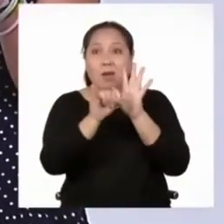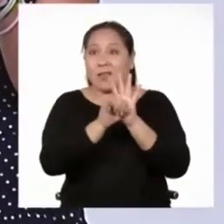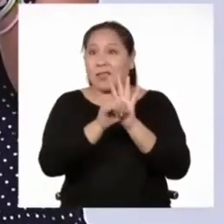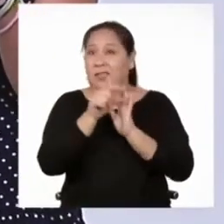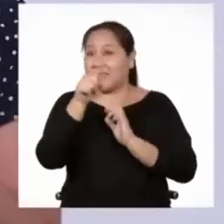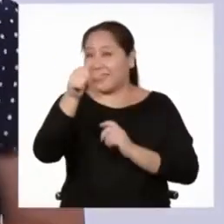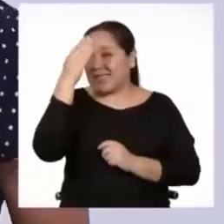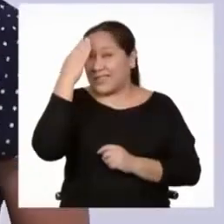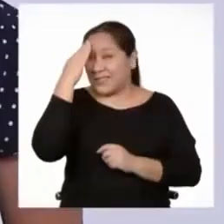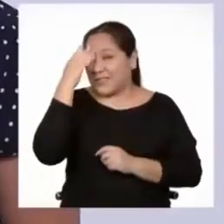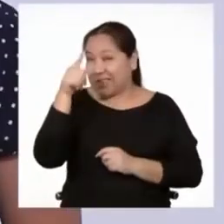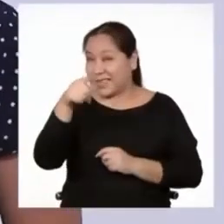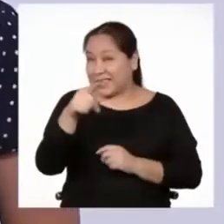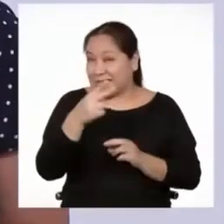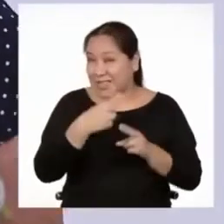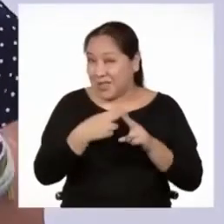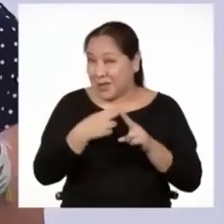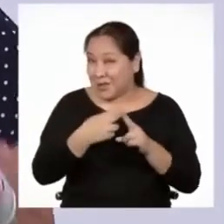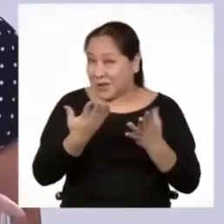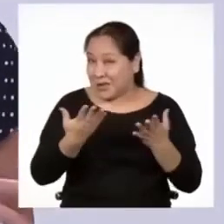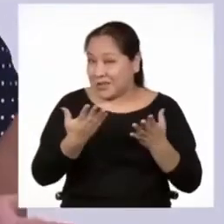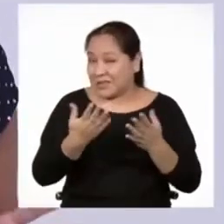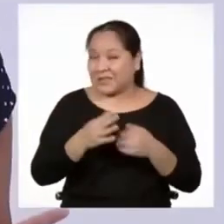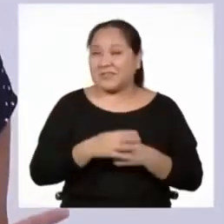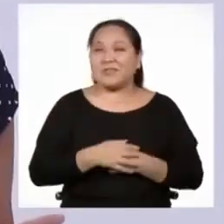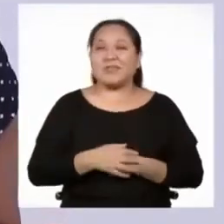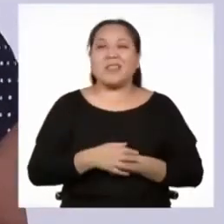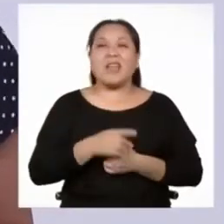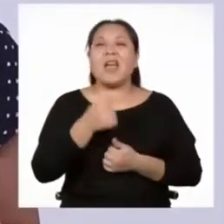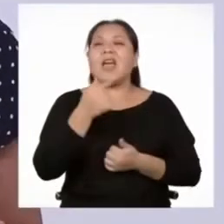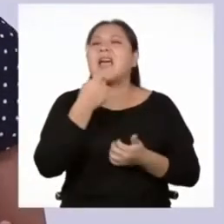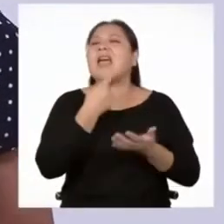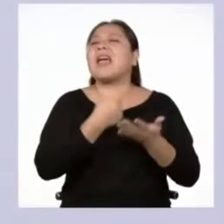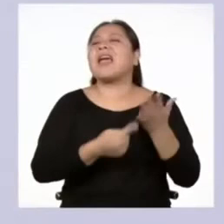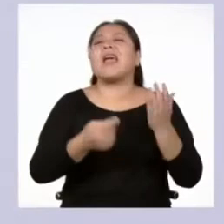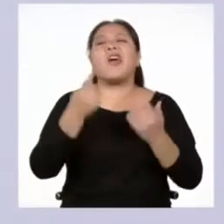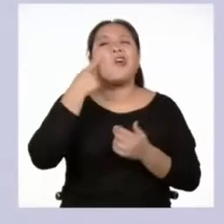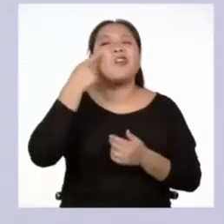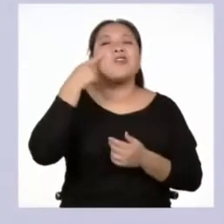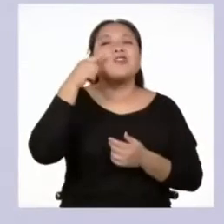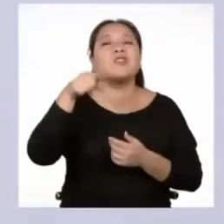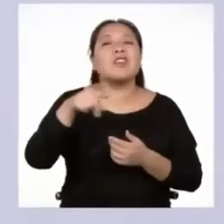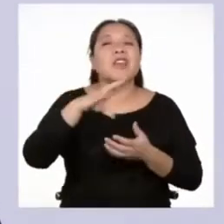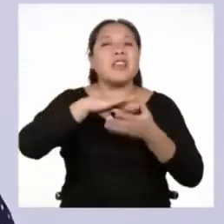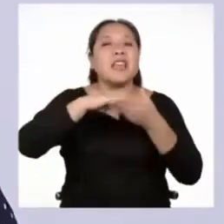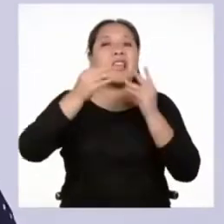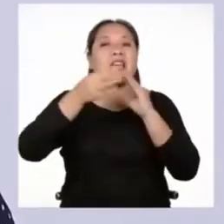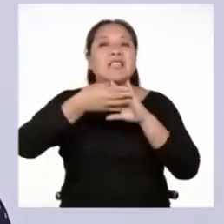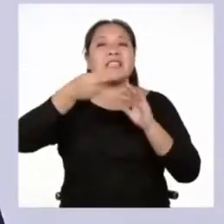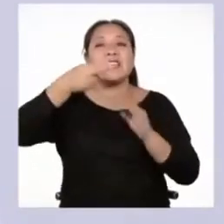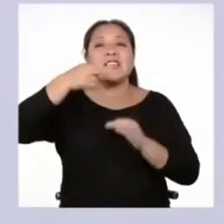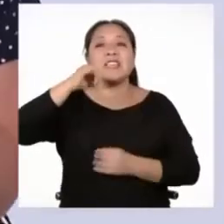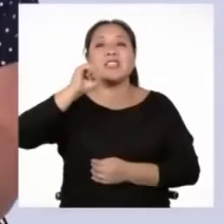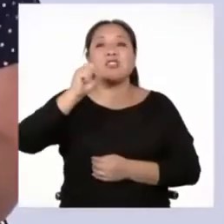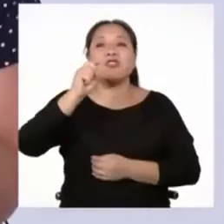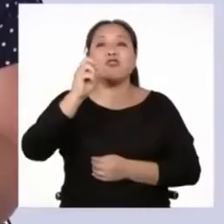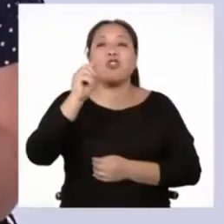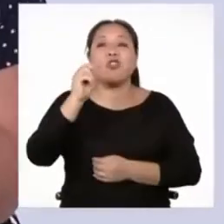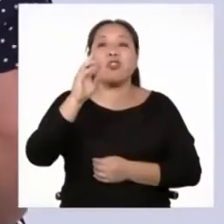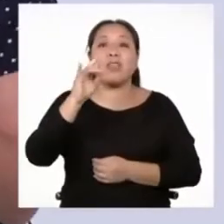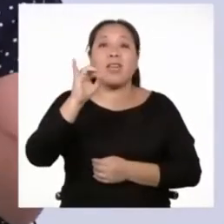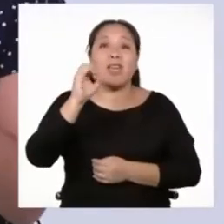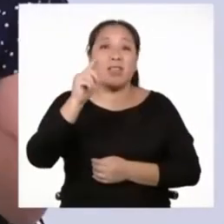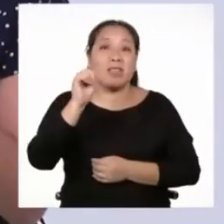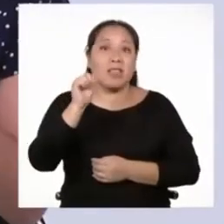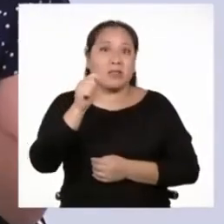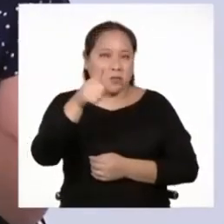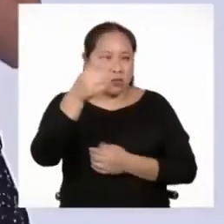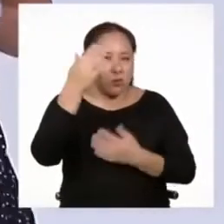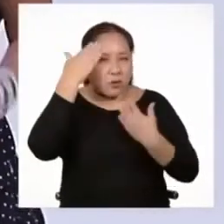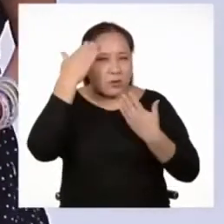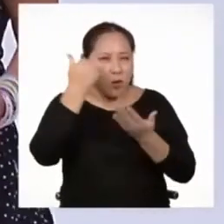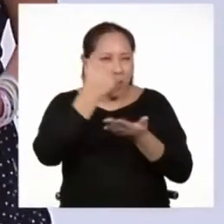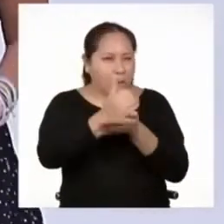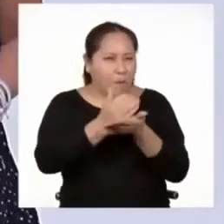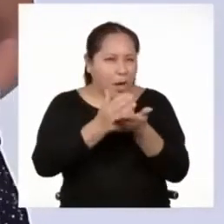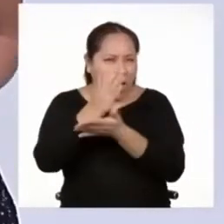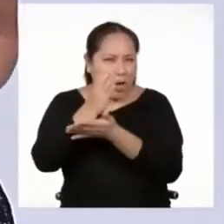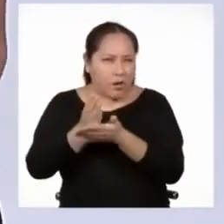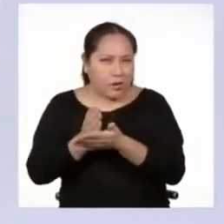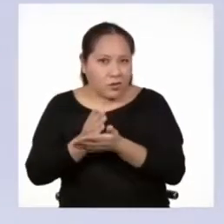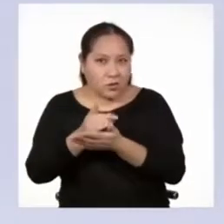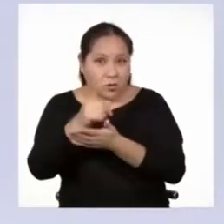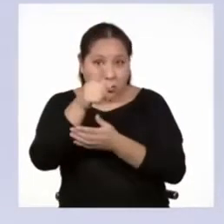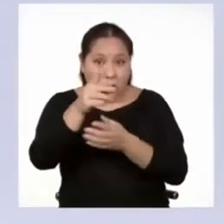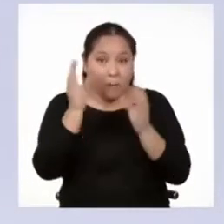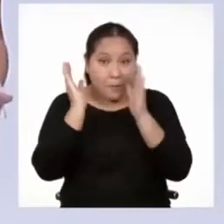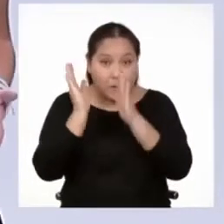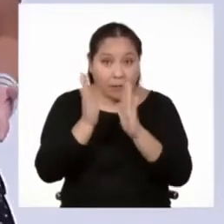su nombre? ¿Qué conocías sobre las historietas? ¿Sabes cómo se elaboran o qué partes tienen? ¿Alguna